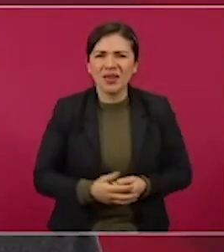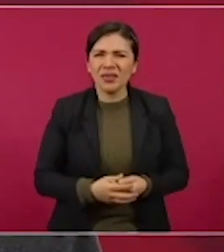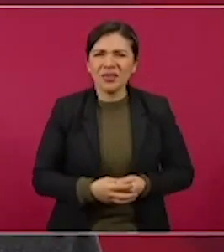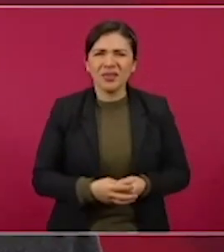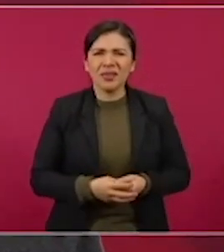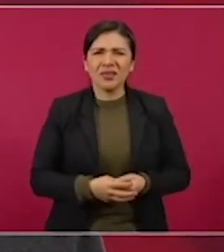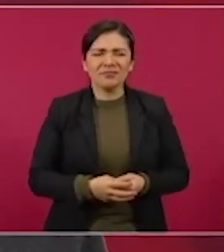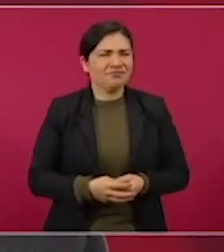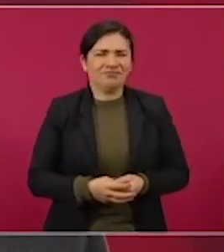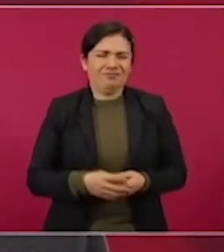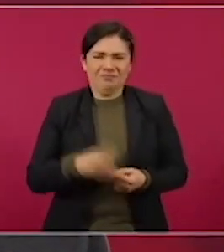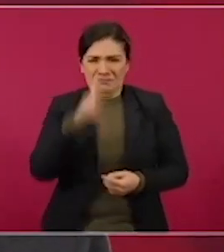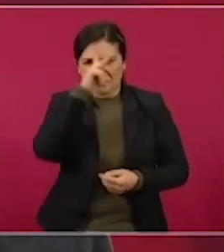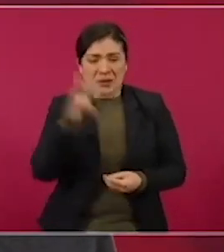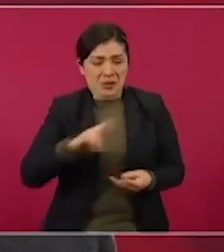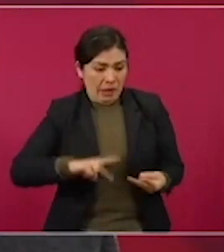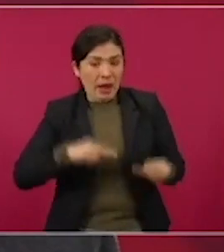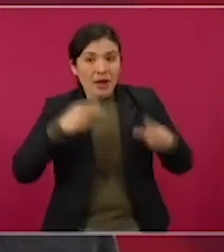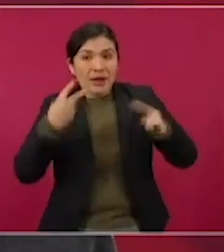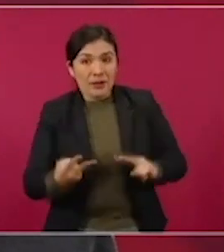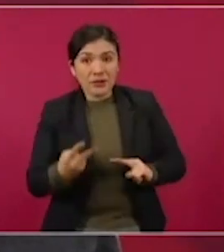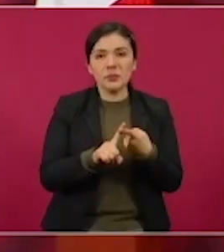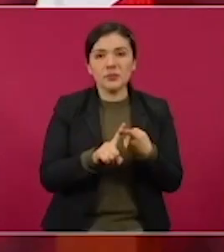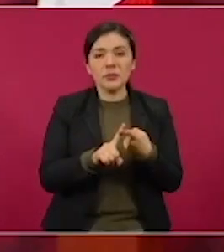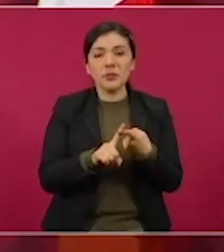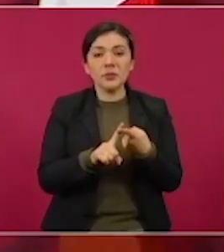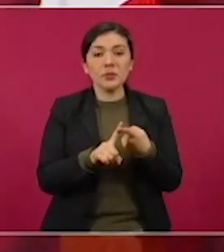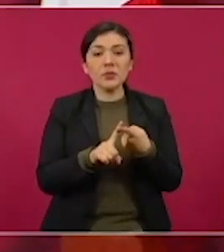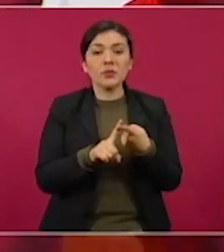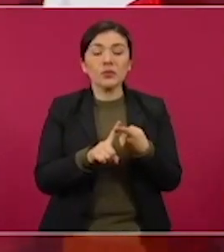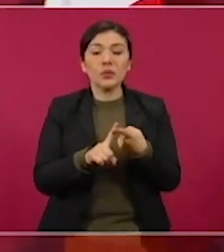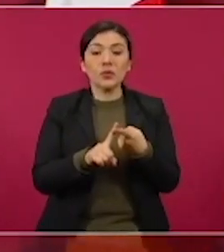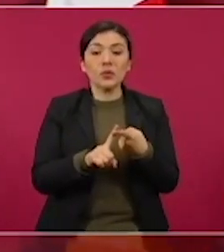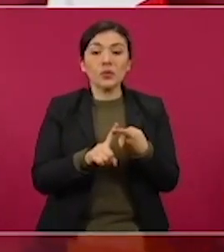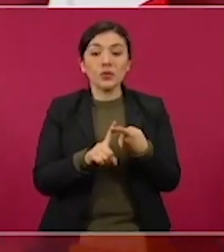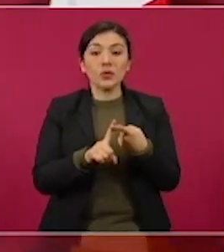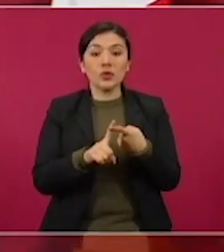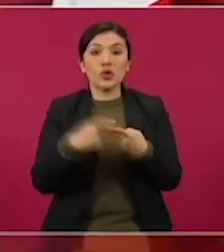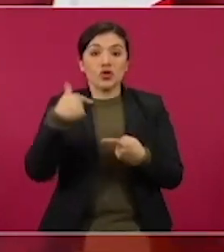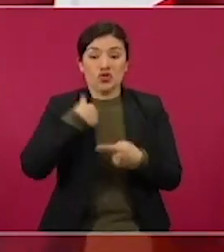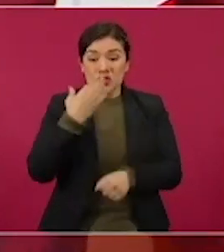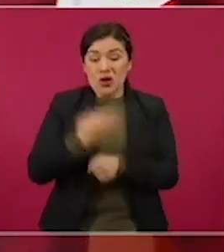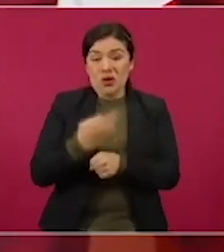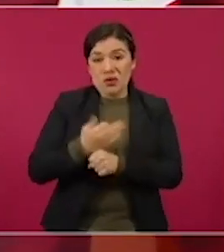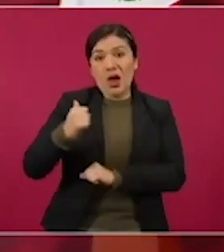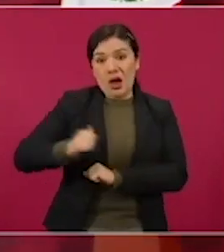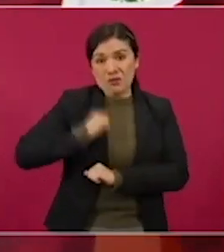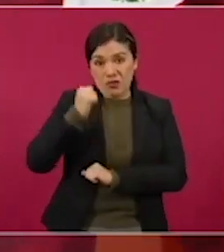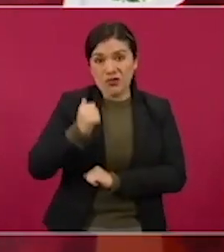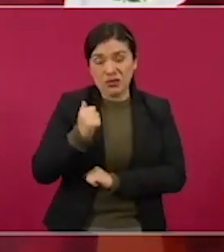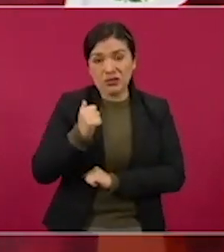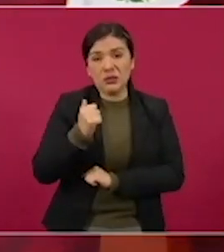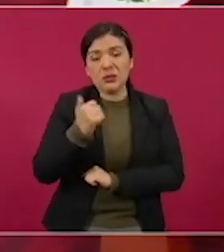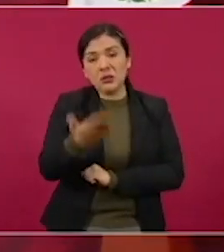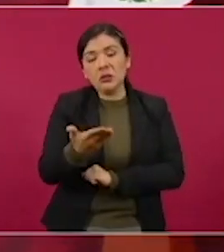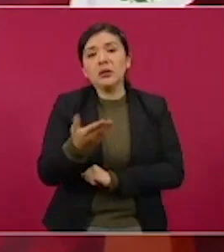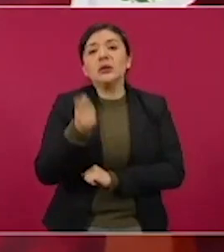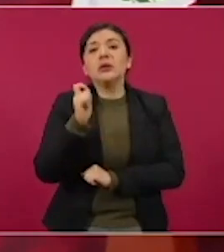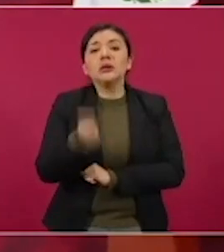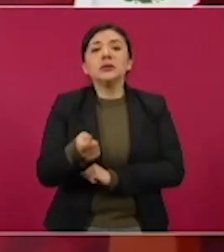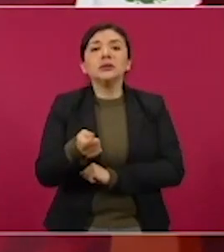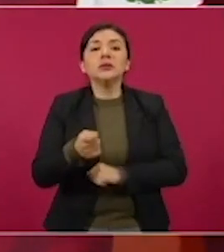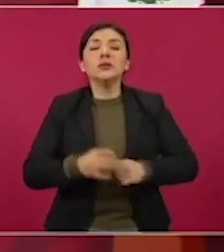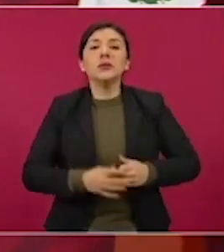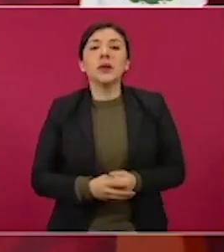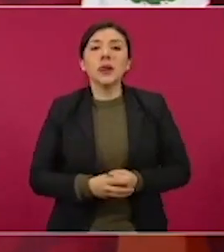que al contrario, ayuda la vacuna. Además, el mandatario federal dio a conocer que según el registro de